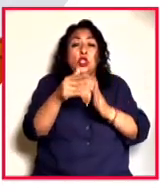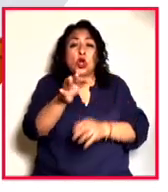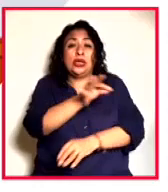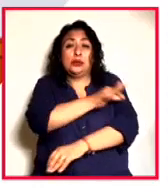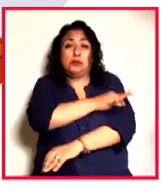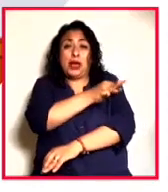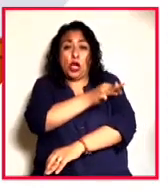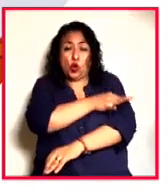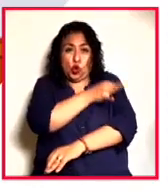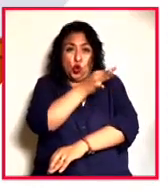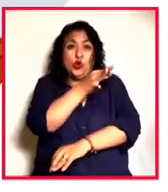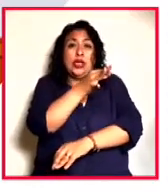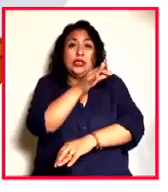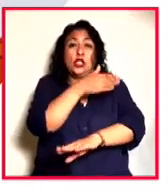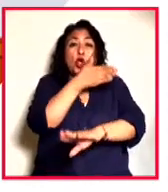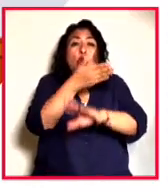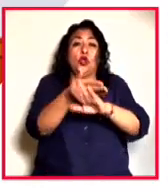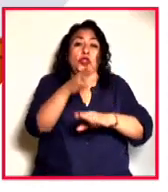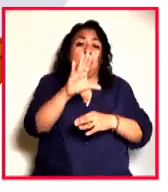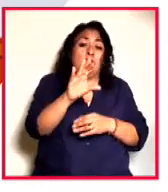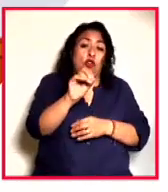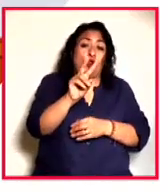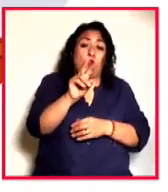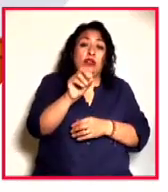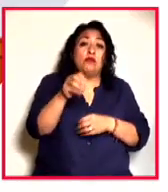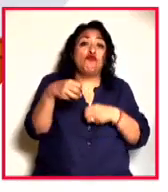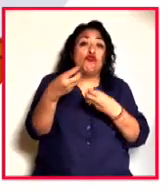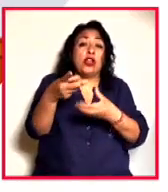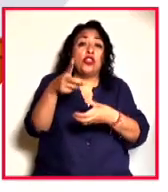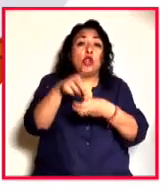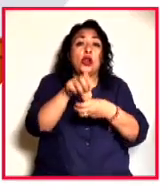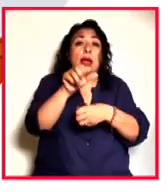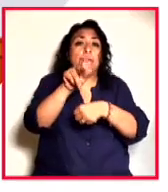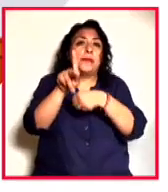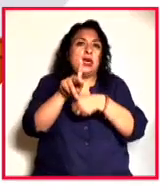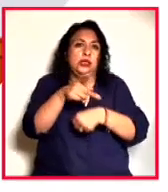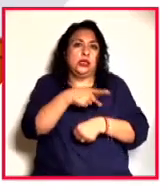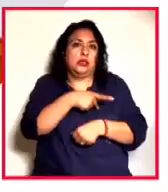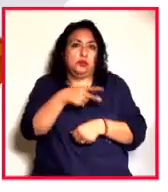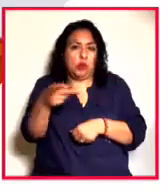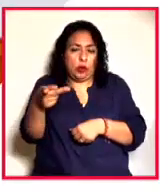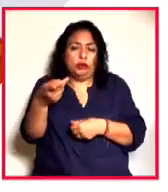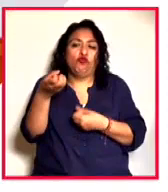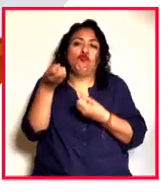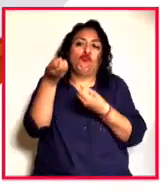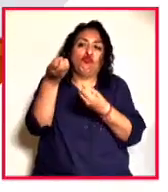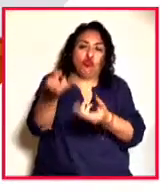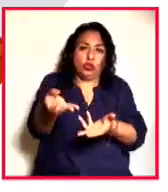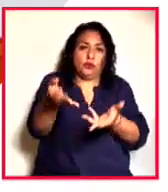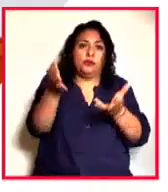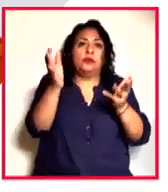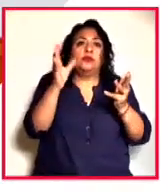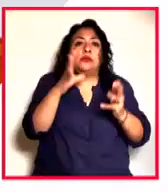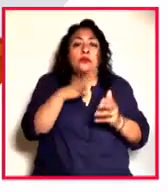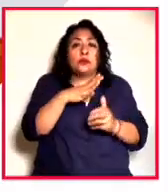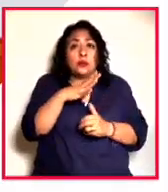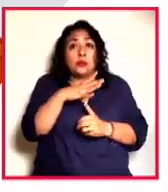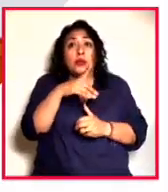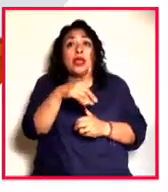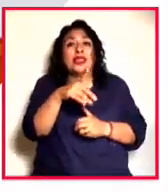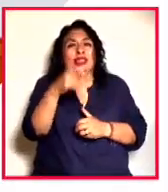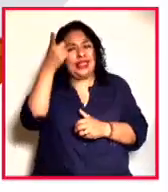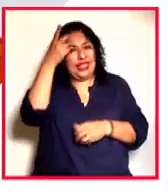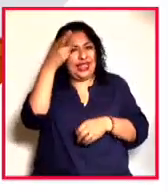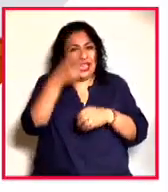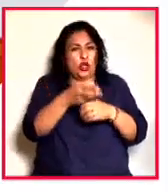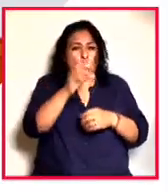contra el COVID y que serán donadas a países pobres Adanon Tedos Llebreyesus el director de la